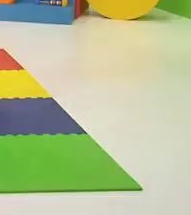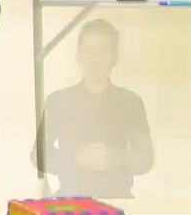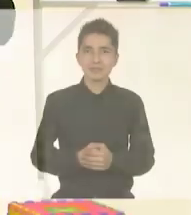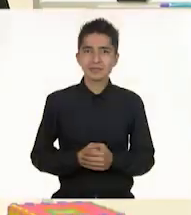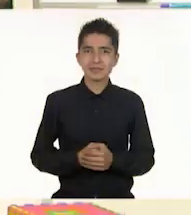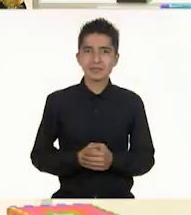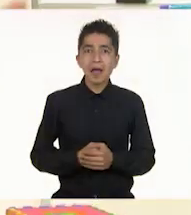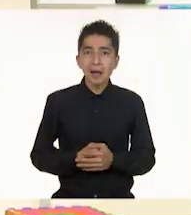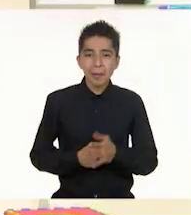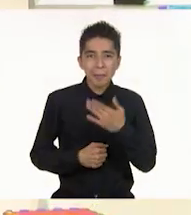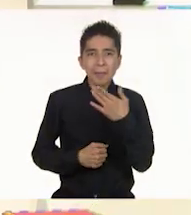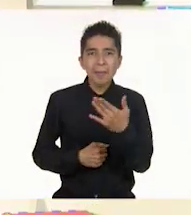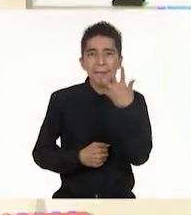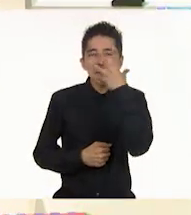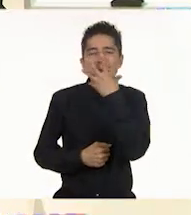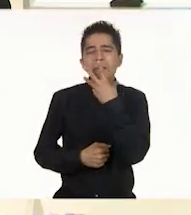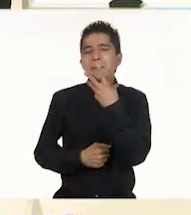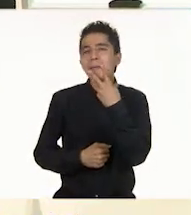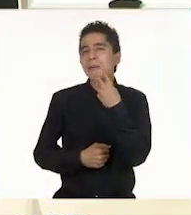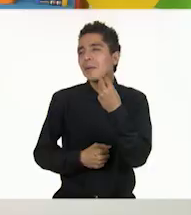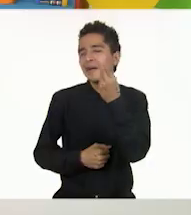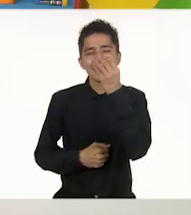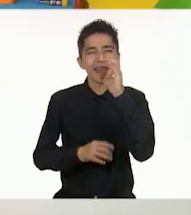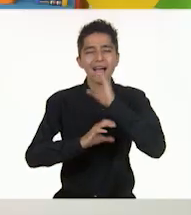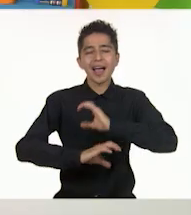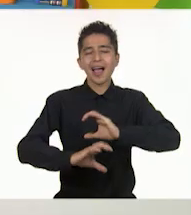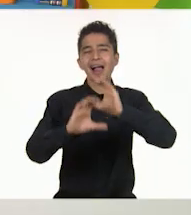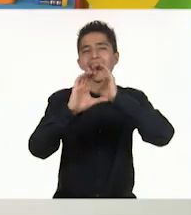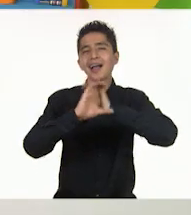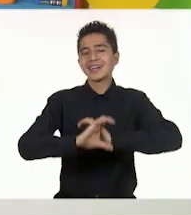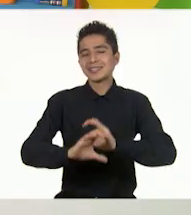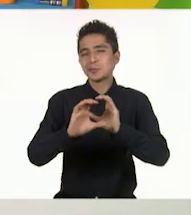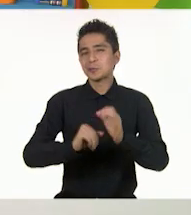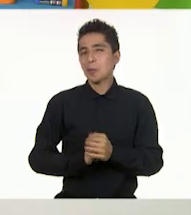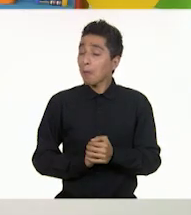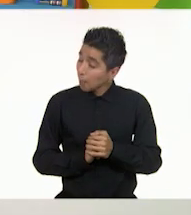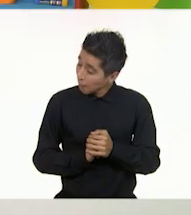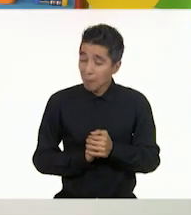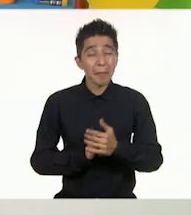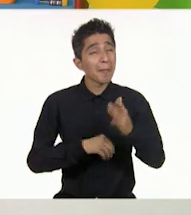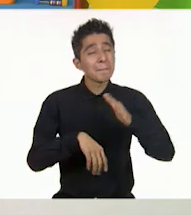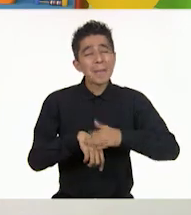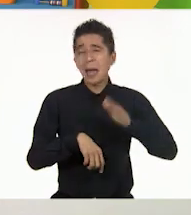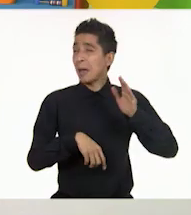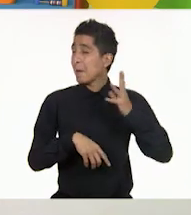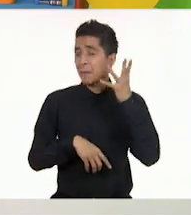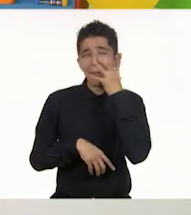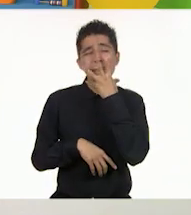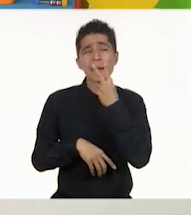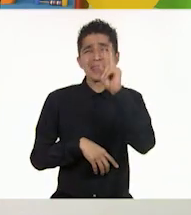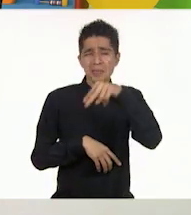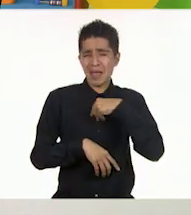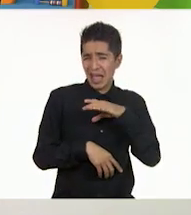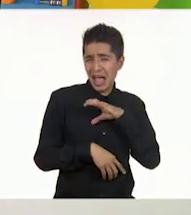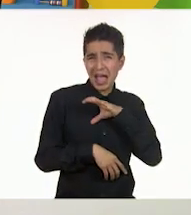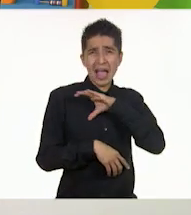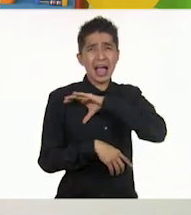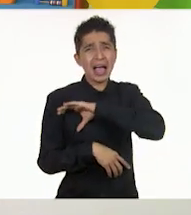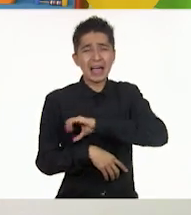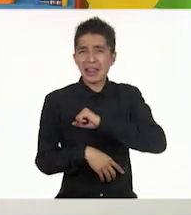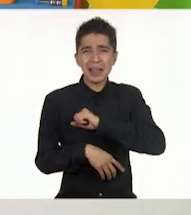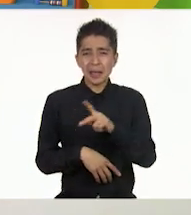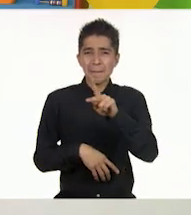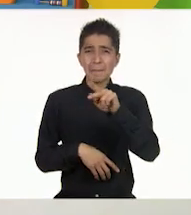¡Qué bonita canción! ¡Sí! Muy, muy bonita. ¡Qué ¡Nos encantó! ¡Ay,